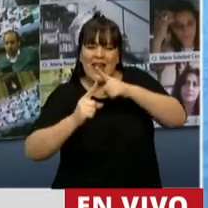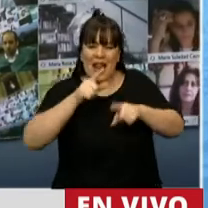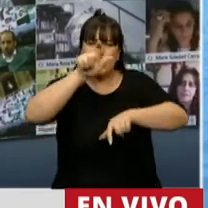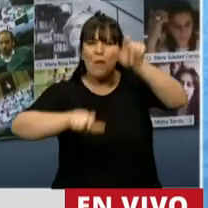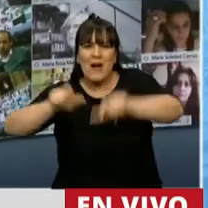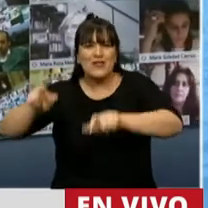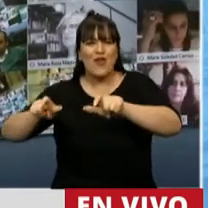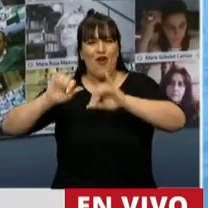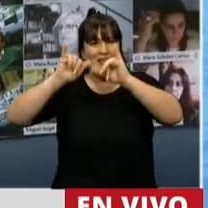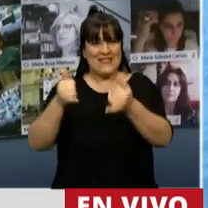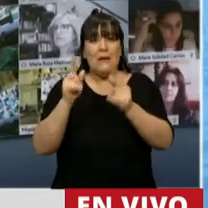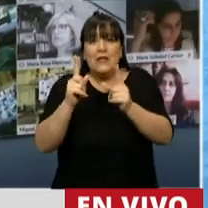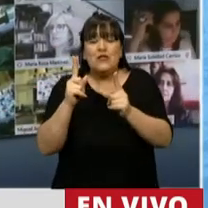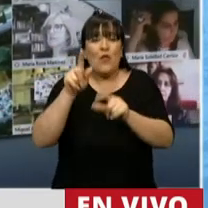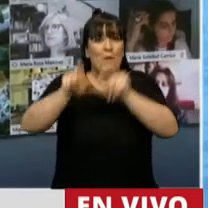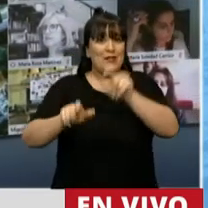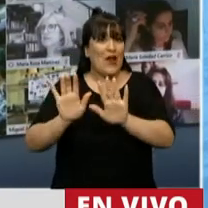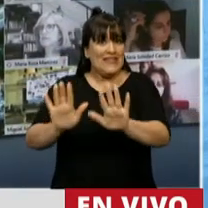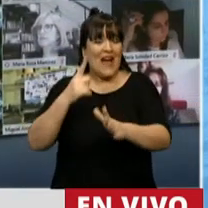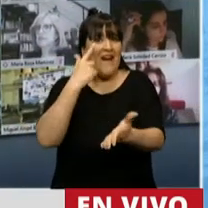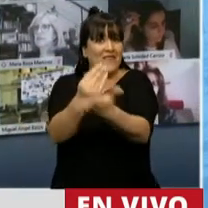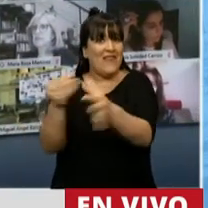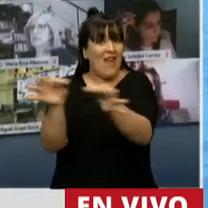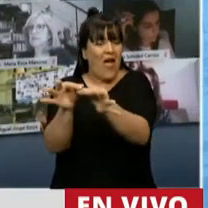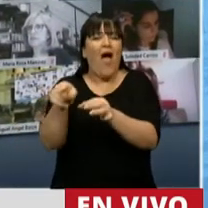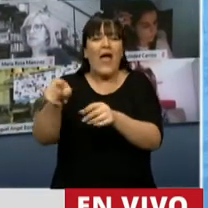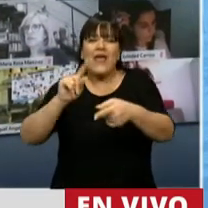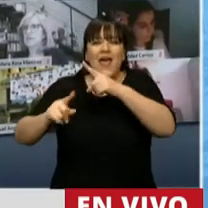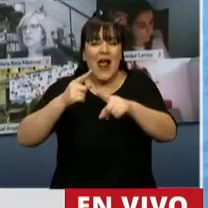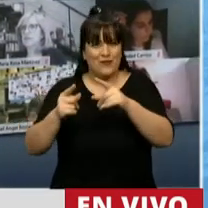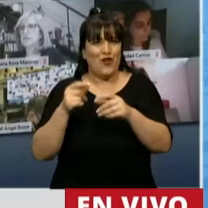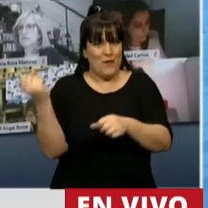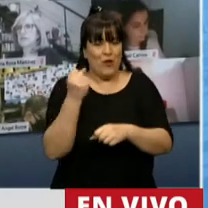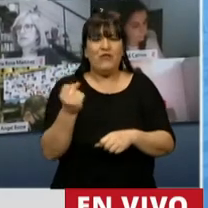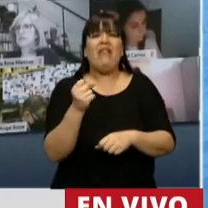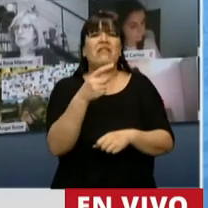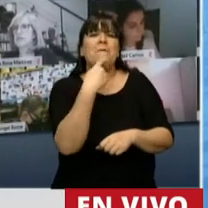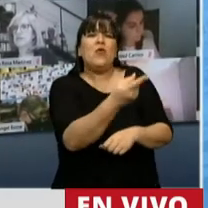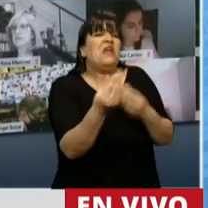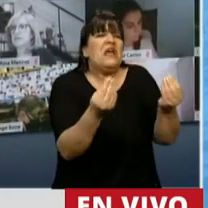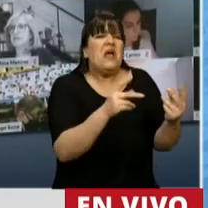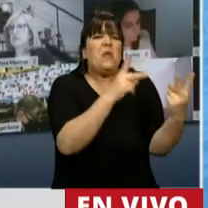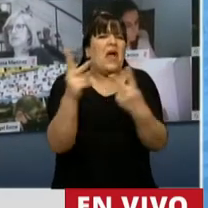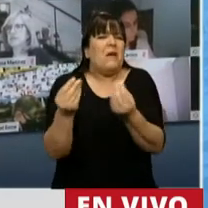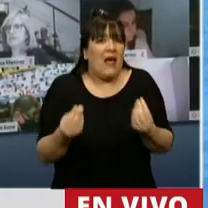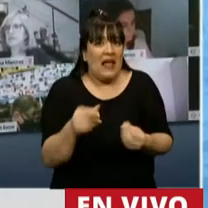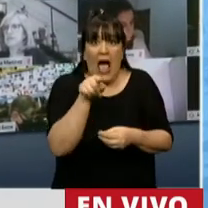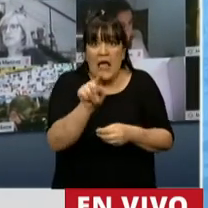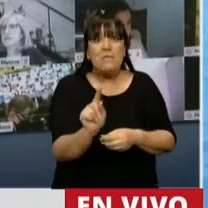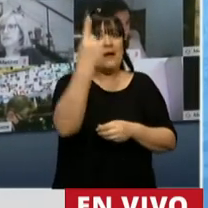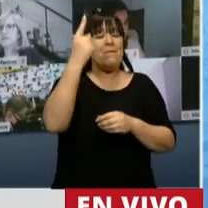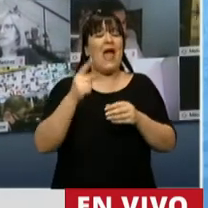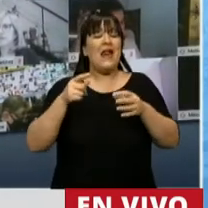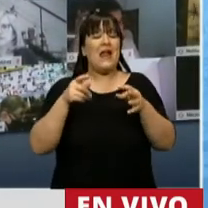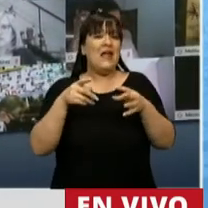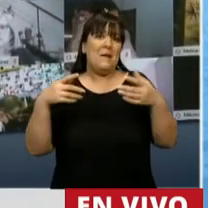relacionamiento con esas personas que vivían en las islas. ¿Y qué vamos a ir a hacer allá, Bautista? Vamos a ir a jugar el primer partido de rugby